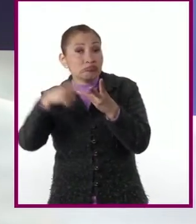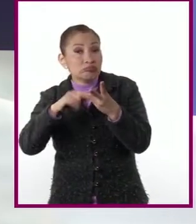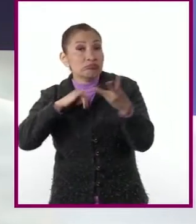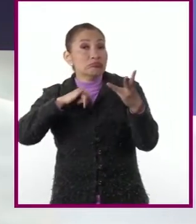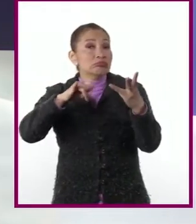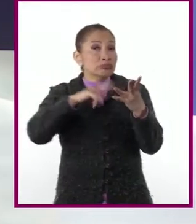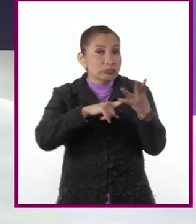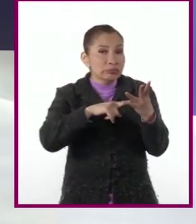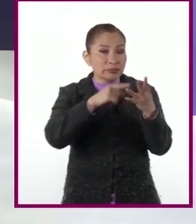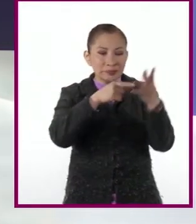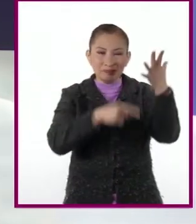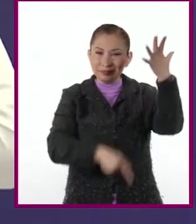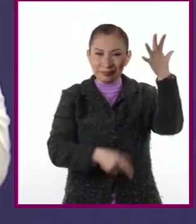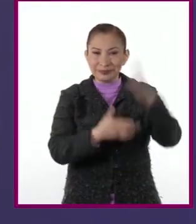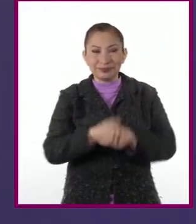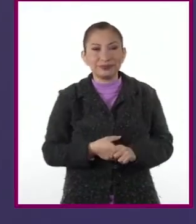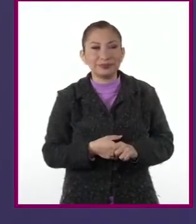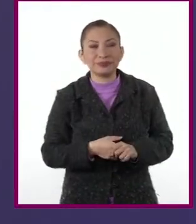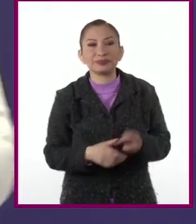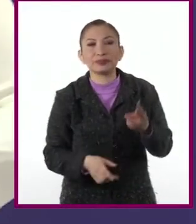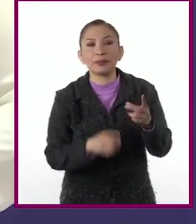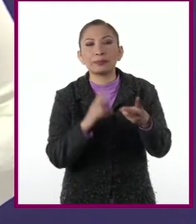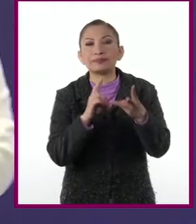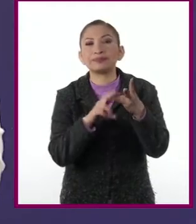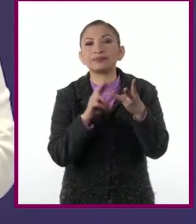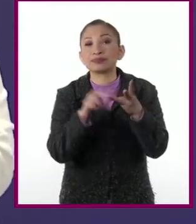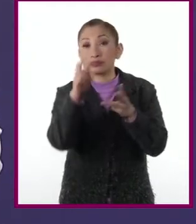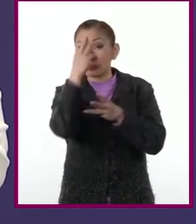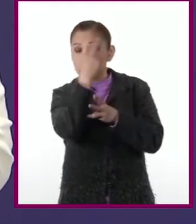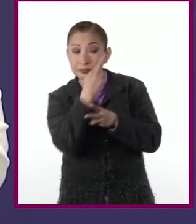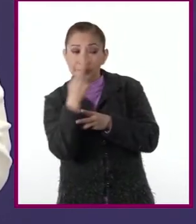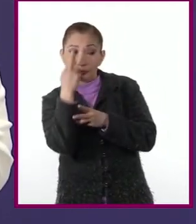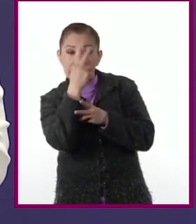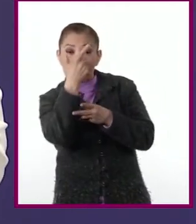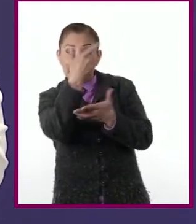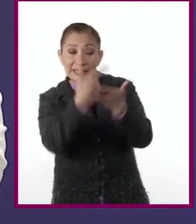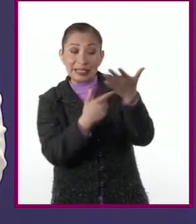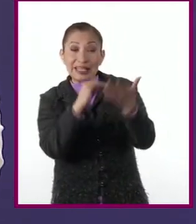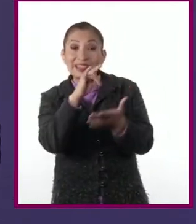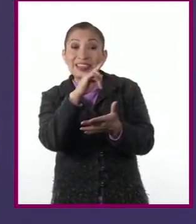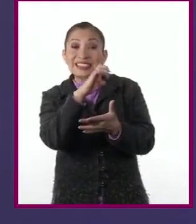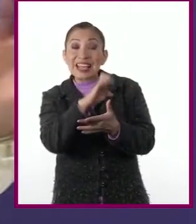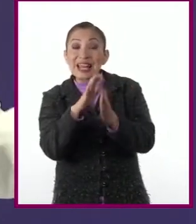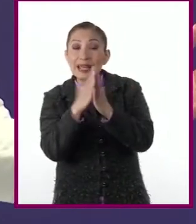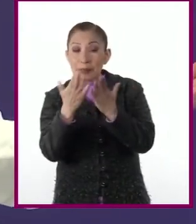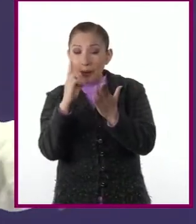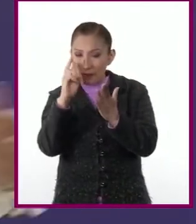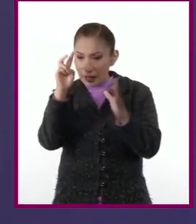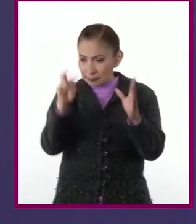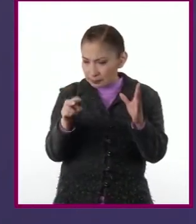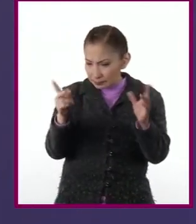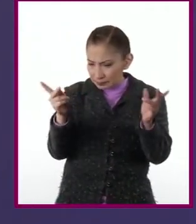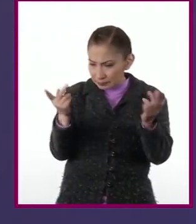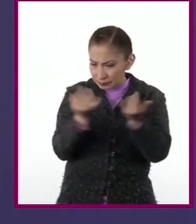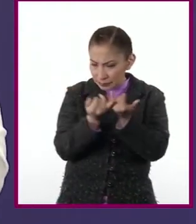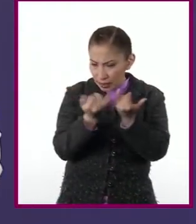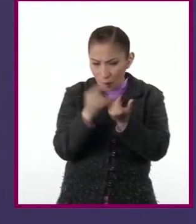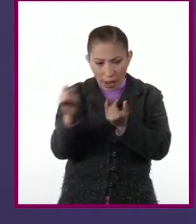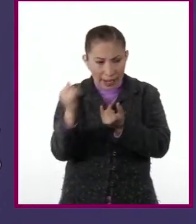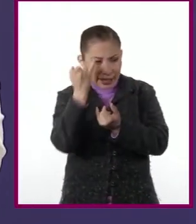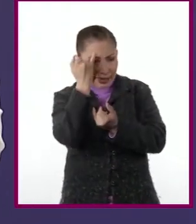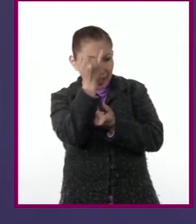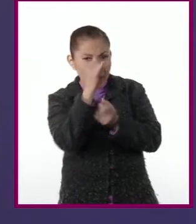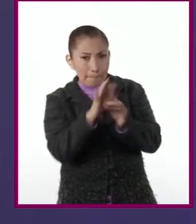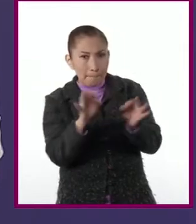geografía, entre otros. Tercero, revisen el índice del libro y localicen las coincidencias con las ideas